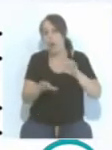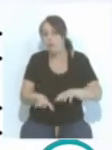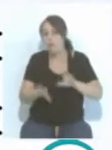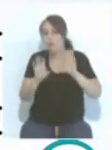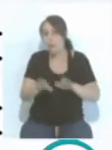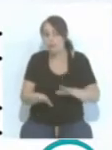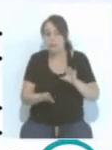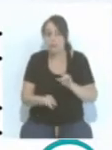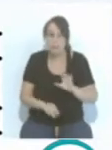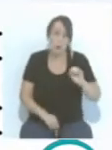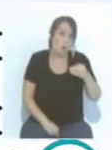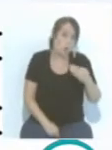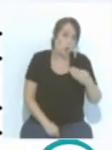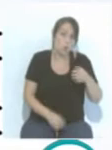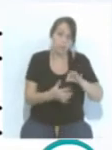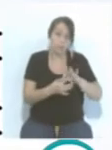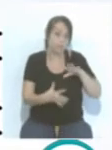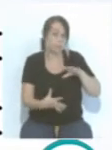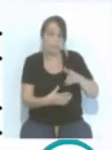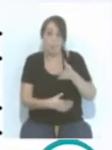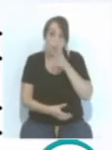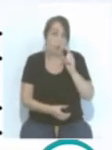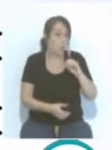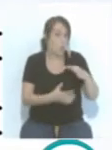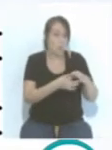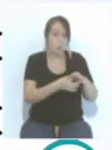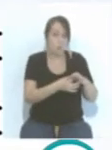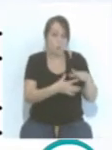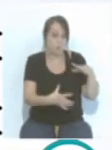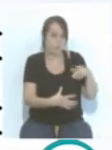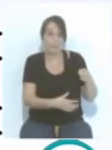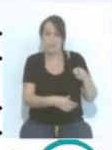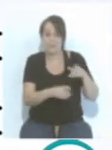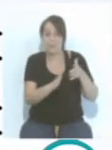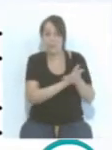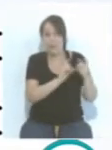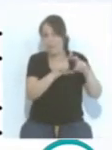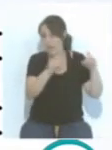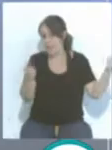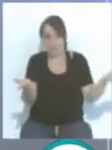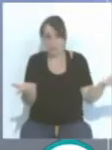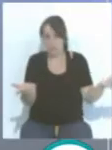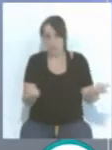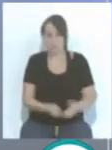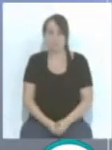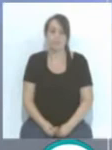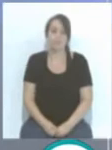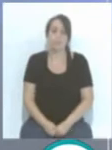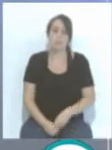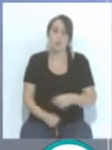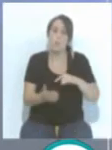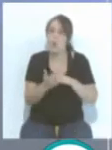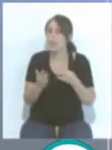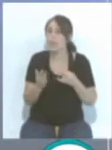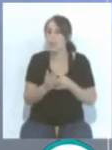al club no, porque obviamente el club es una empresa y como empresa se lleva ahí. Punto. ¿Qué proyectos hay